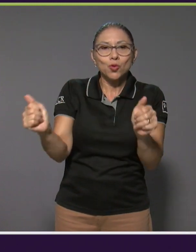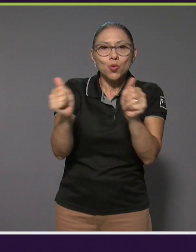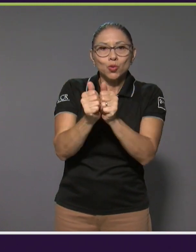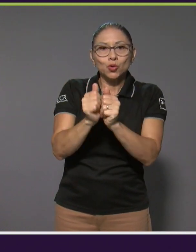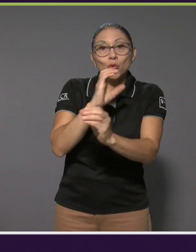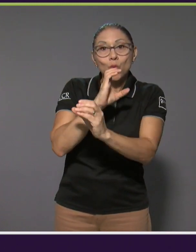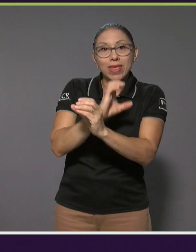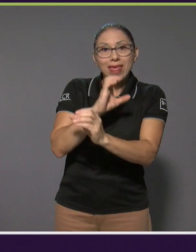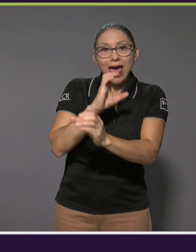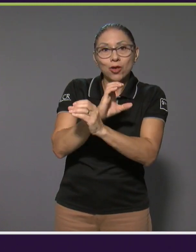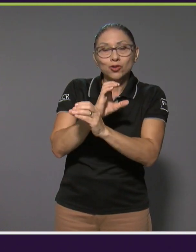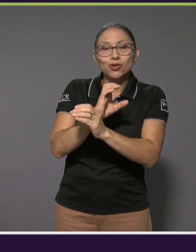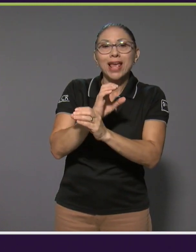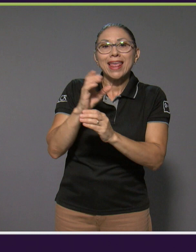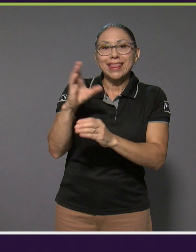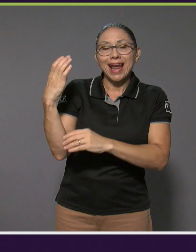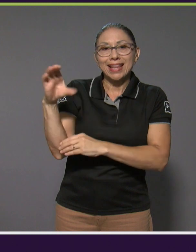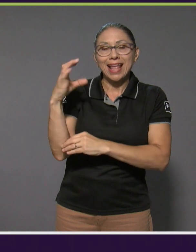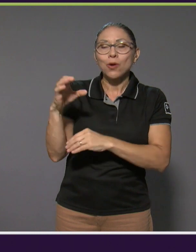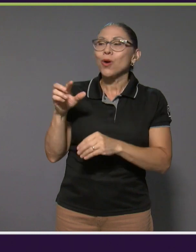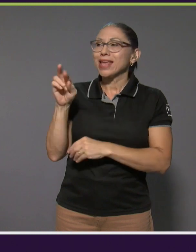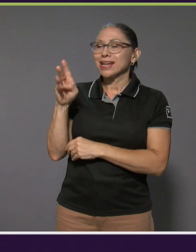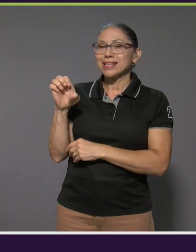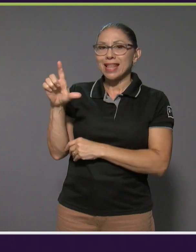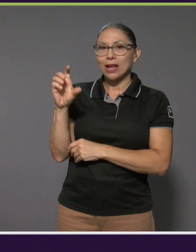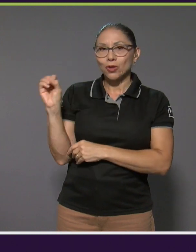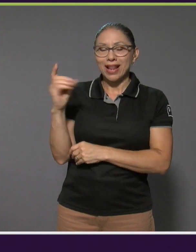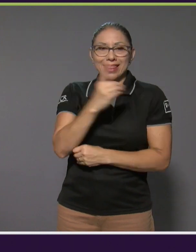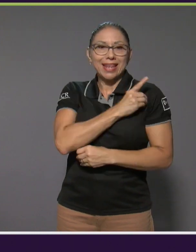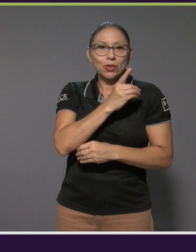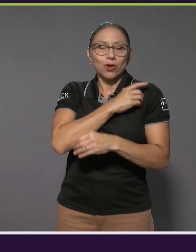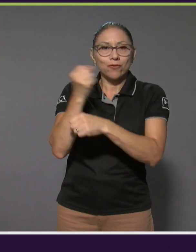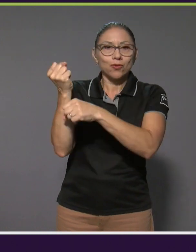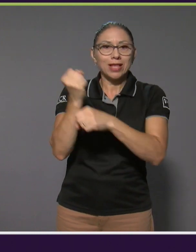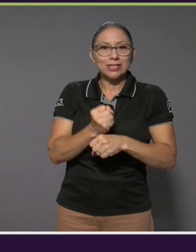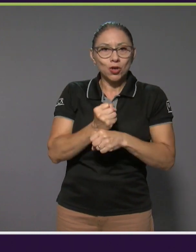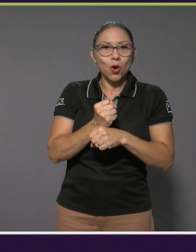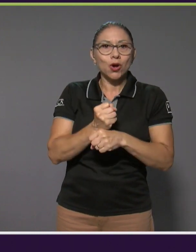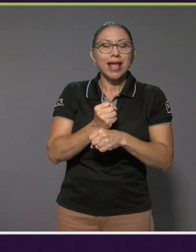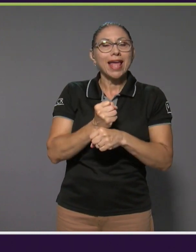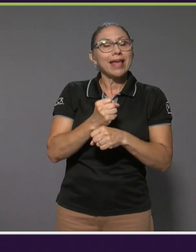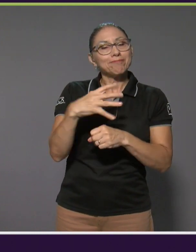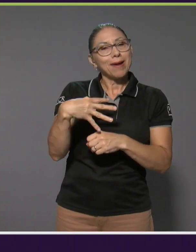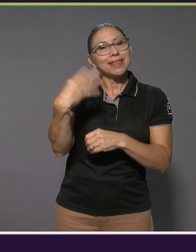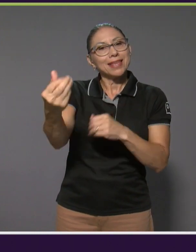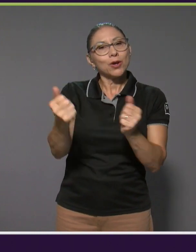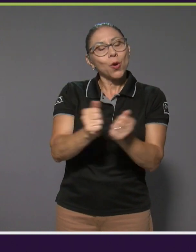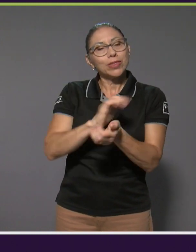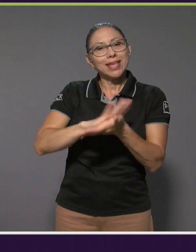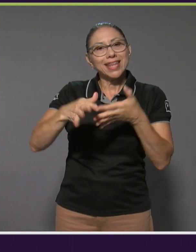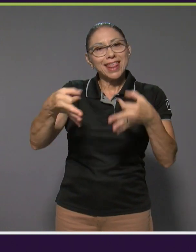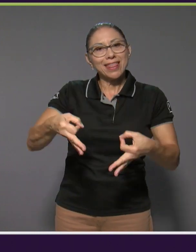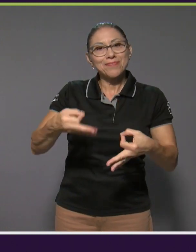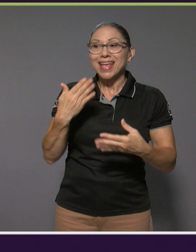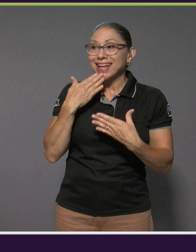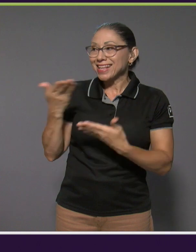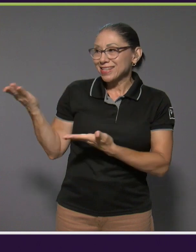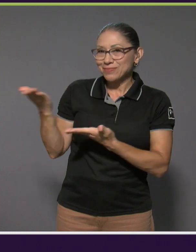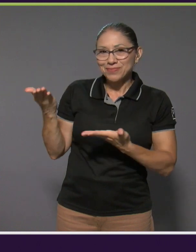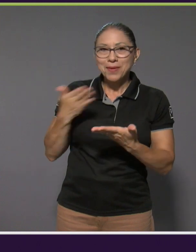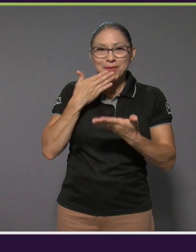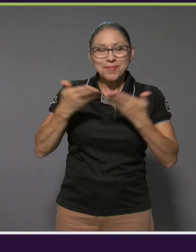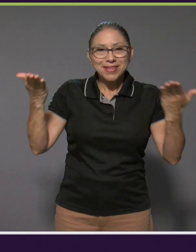Cartago, Azcahu. Y Rándalo Tárola, director ejecutivo de la fundación Partir con Dignidad. Muchas gracias por acompañarnos y bienvenidos al programa.